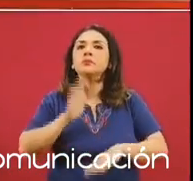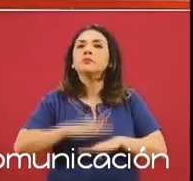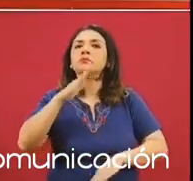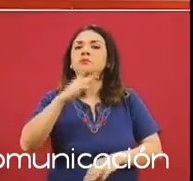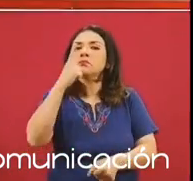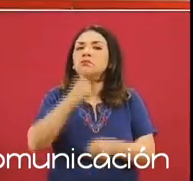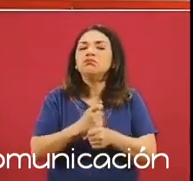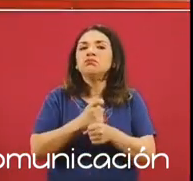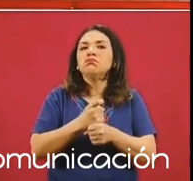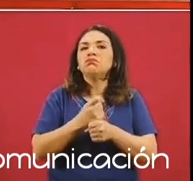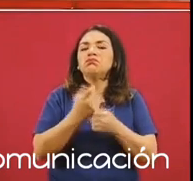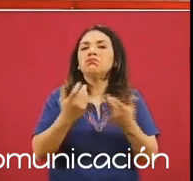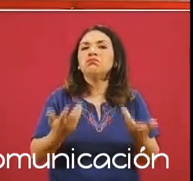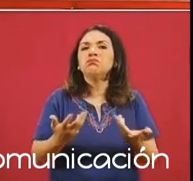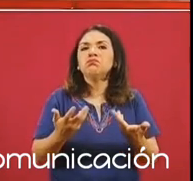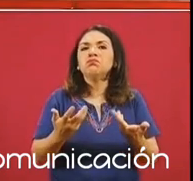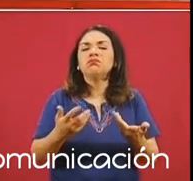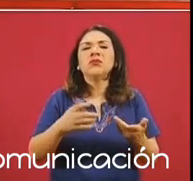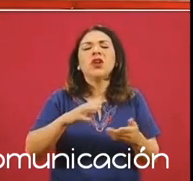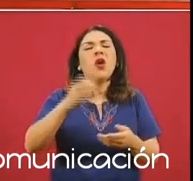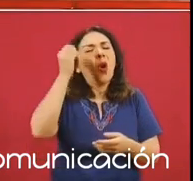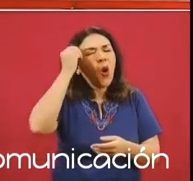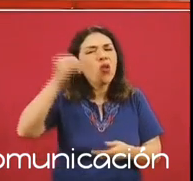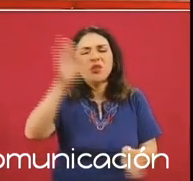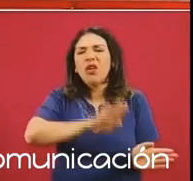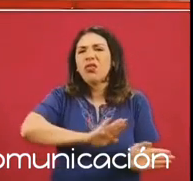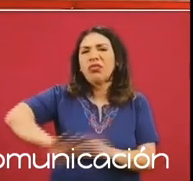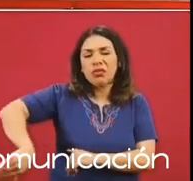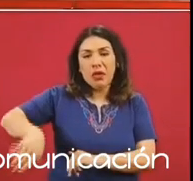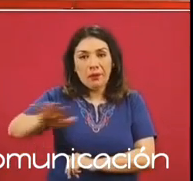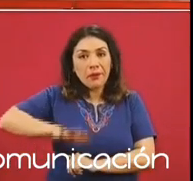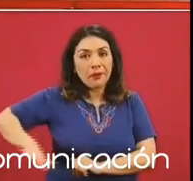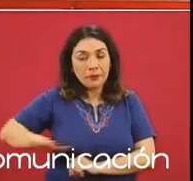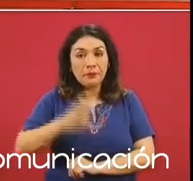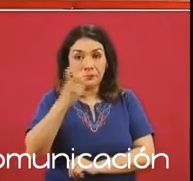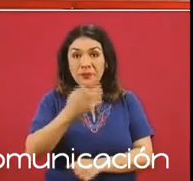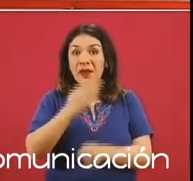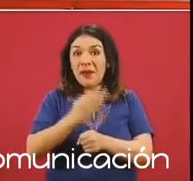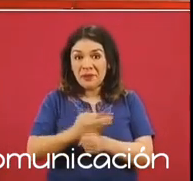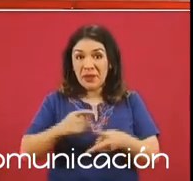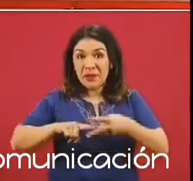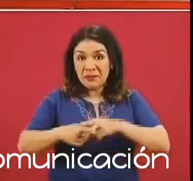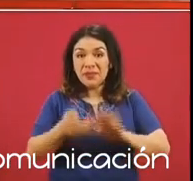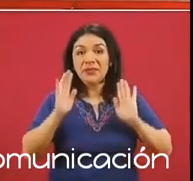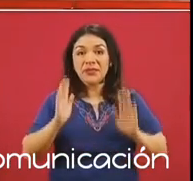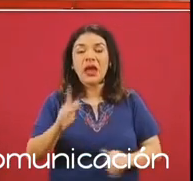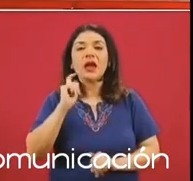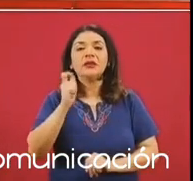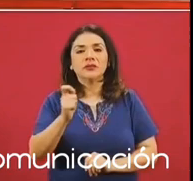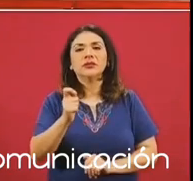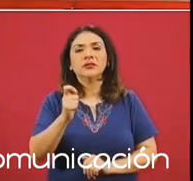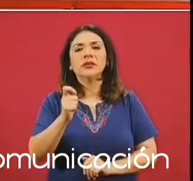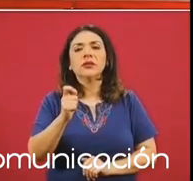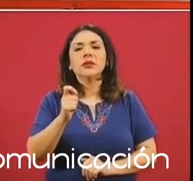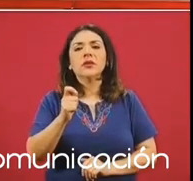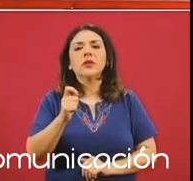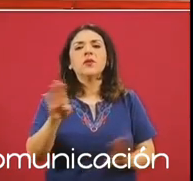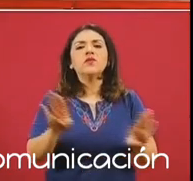rezago. Empezamos, si les parece bien, con el